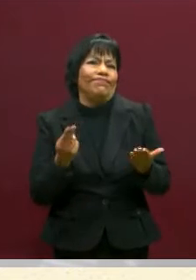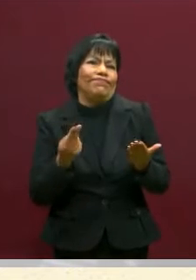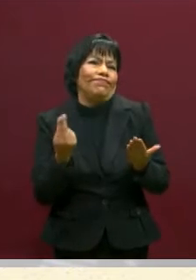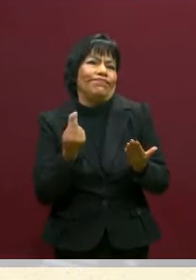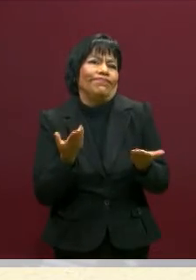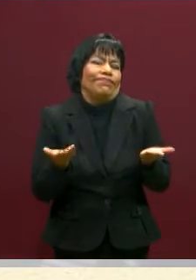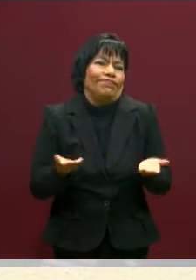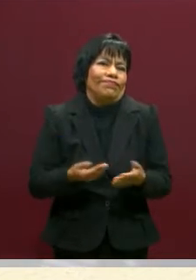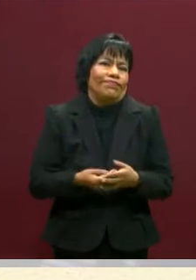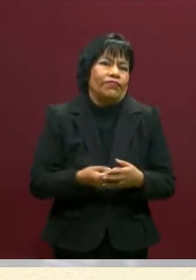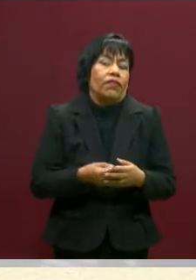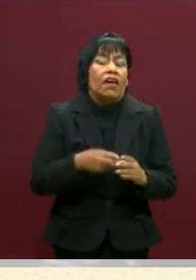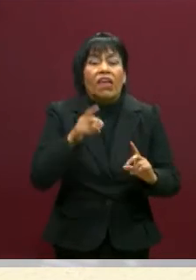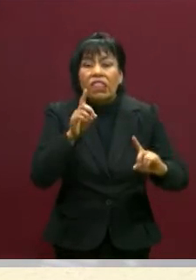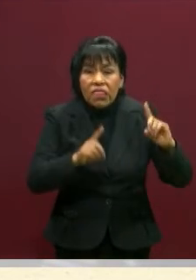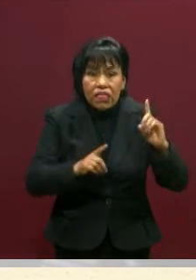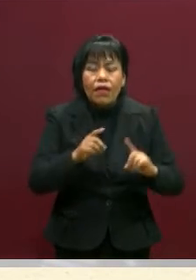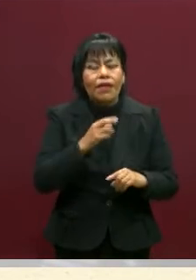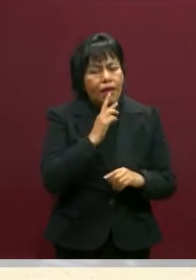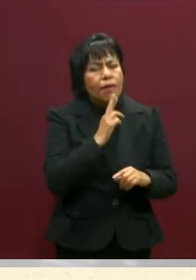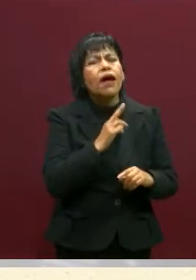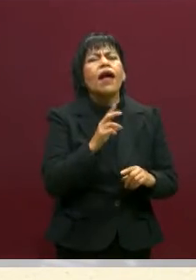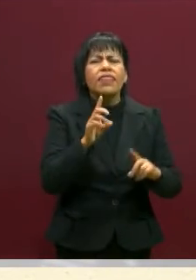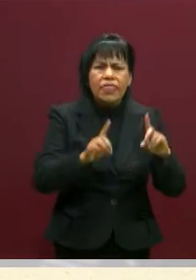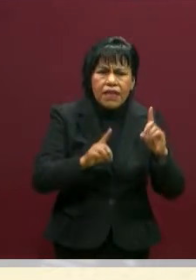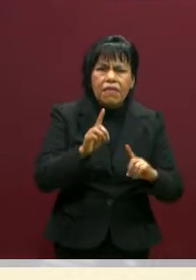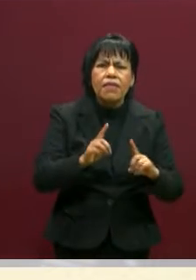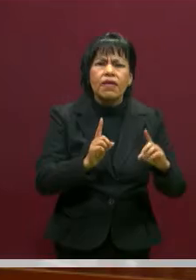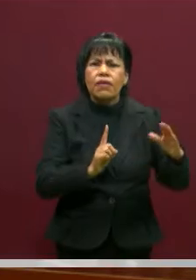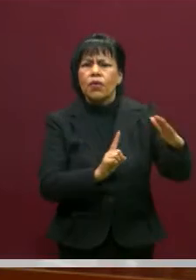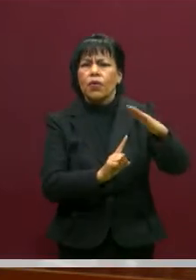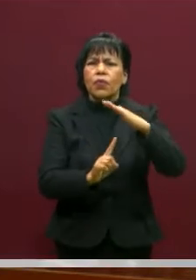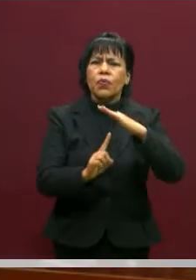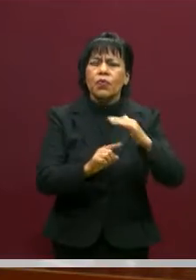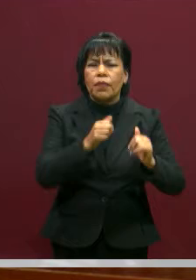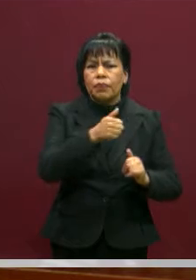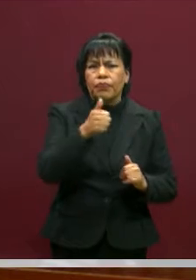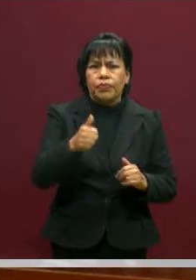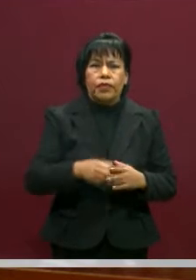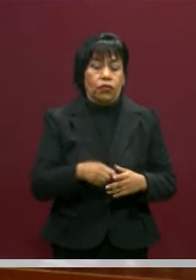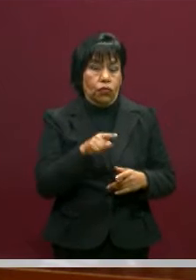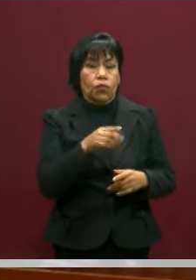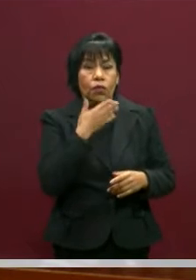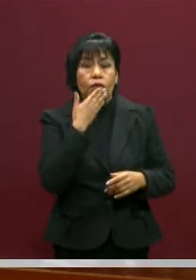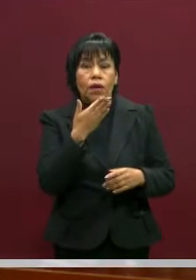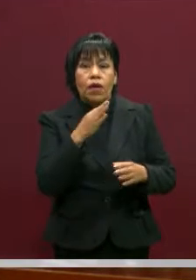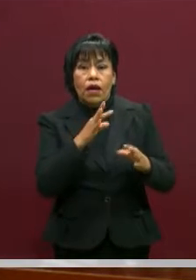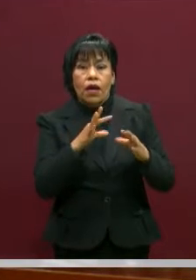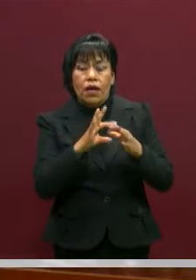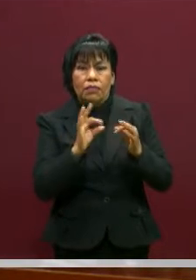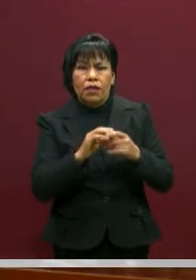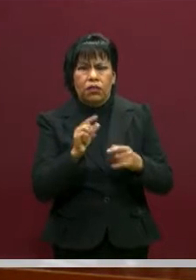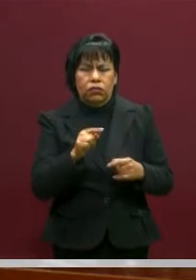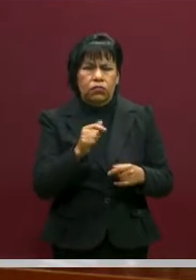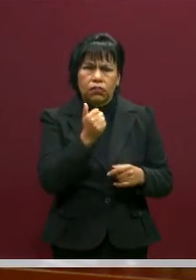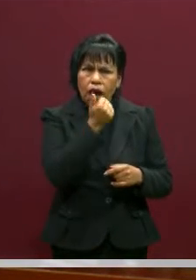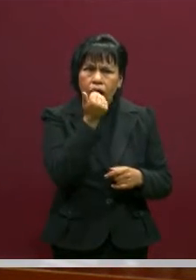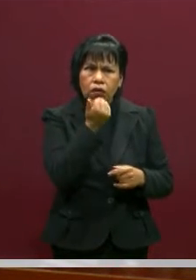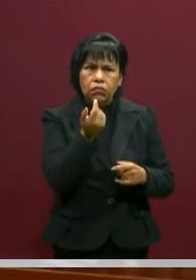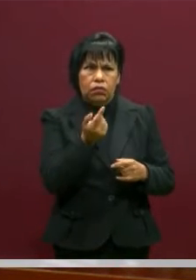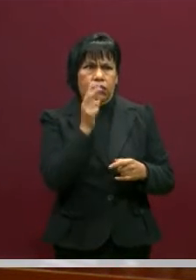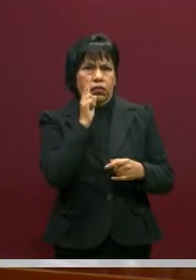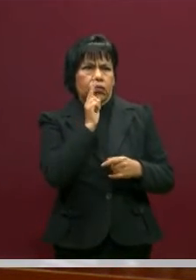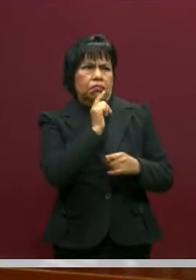eso depende de la circunstancia. Depende de la circunstancia. Como bien lo dices, un alumno está mirando que su